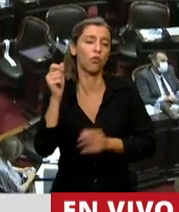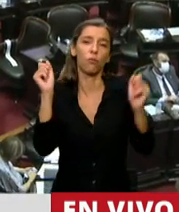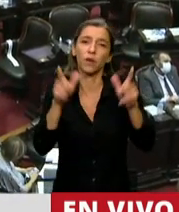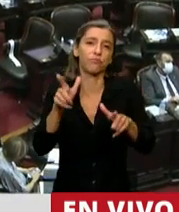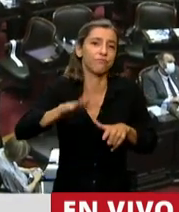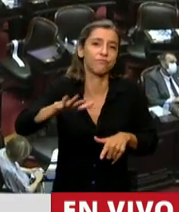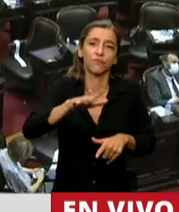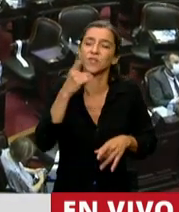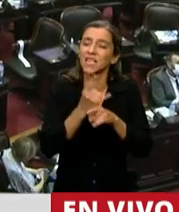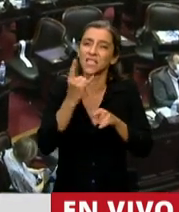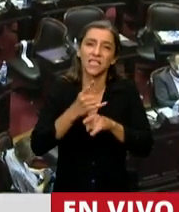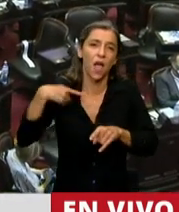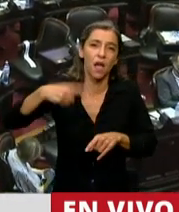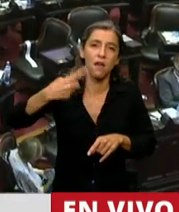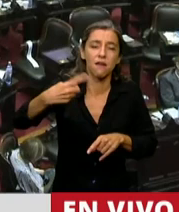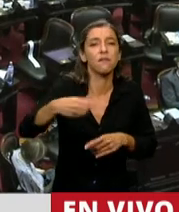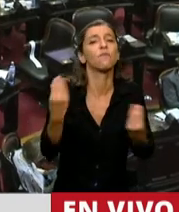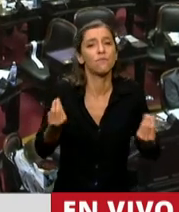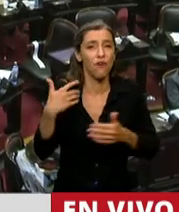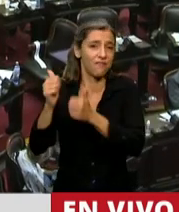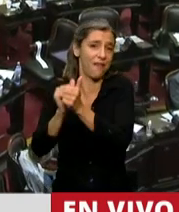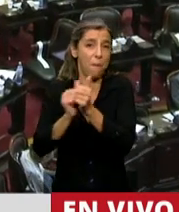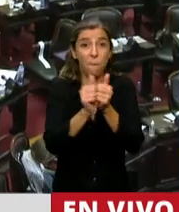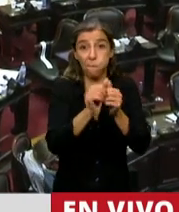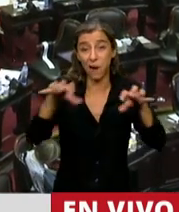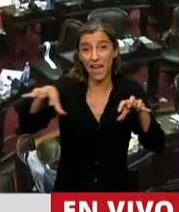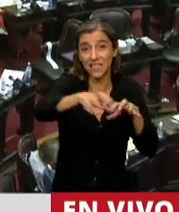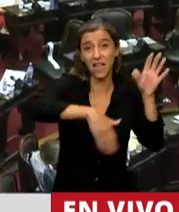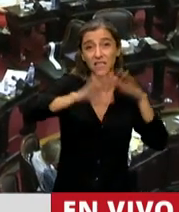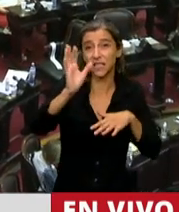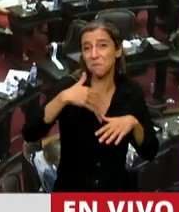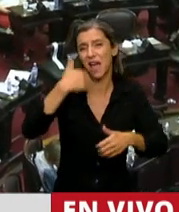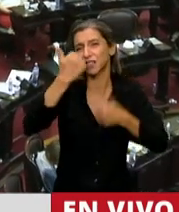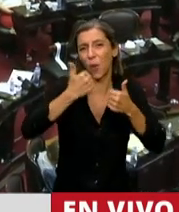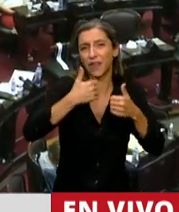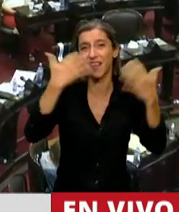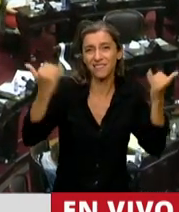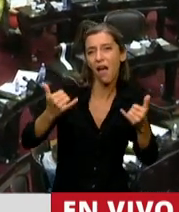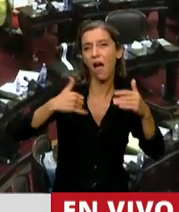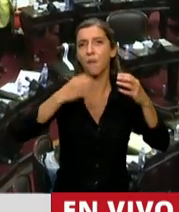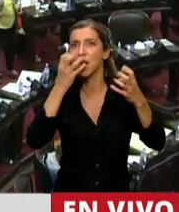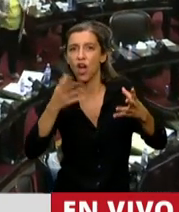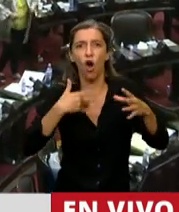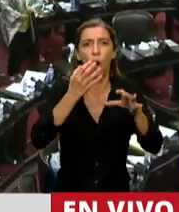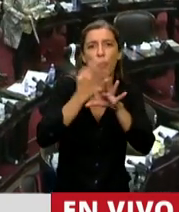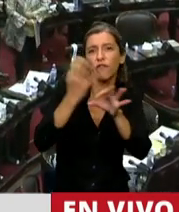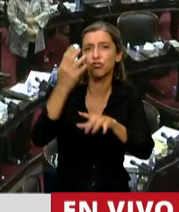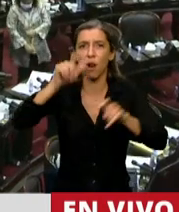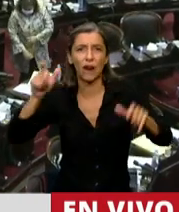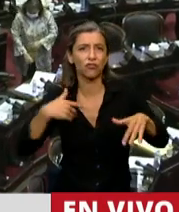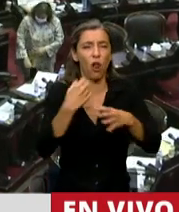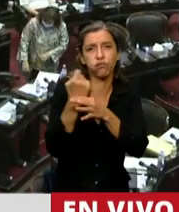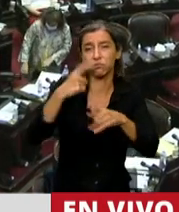siguen teniendo. por eso se van las empresas más avanzadas y competitivas, por eso se van nuestros profesionales jóvenes más